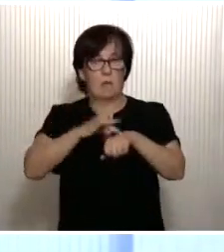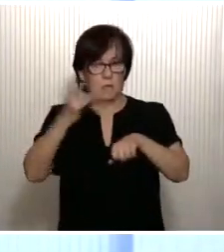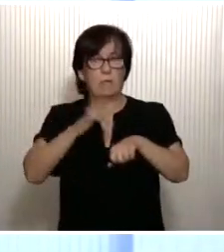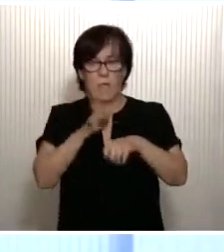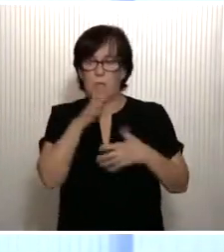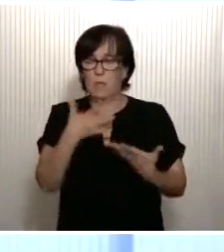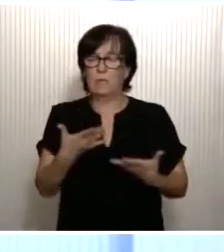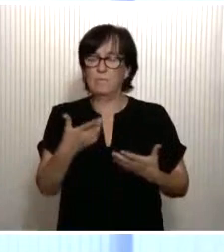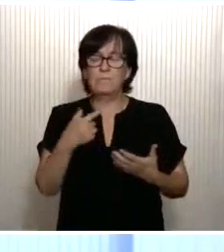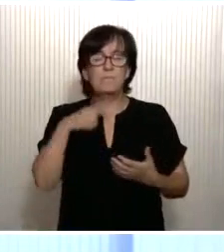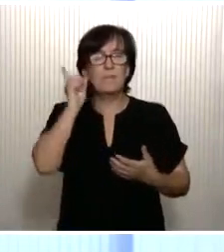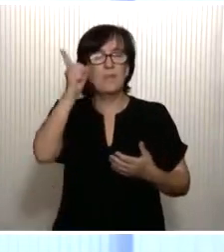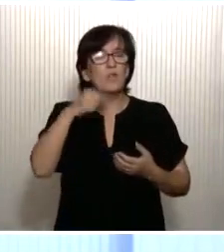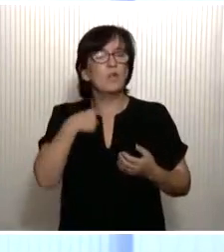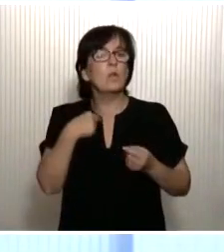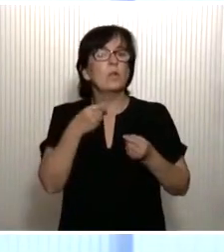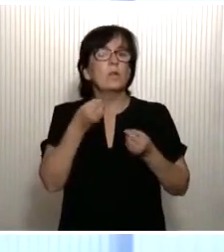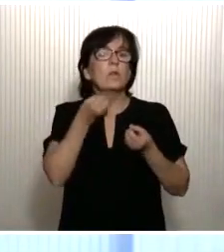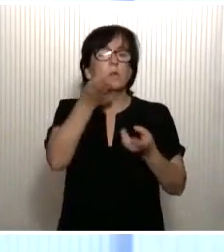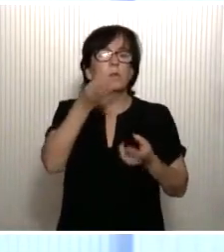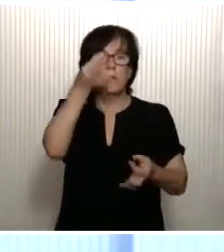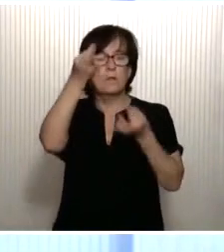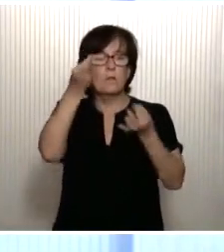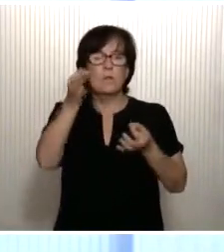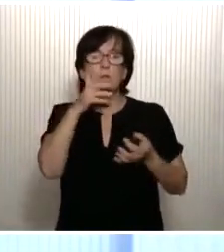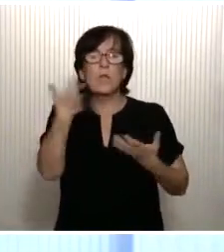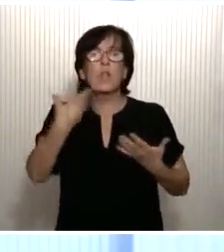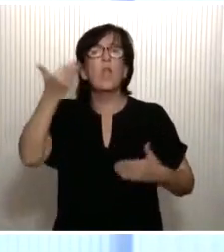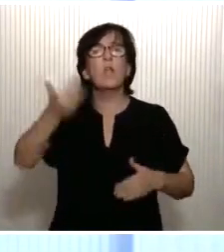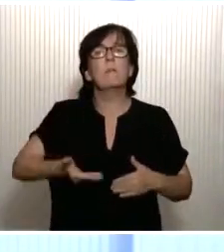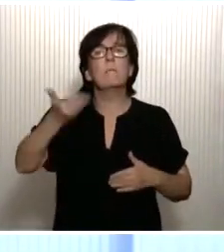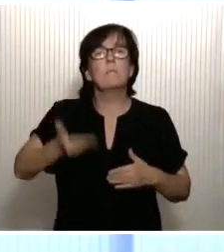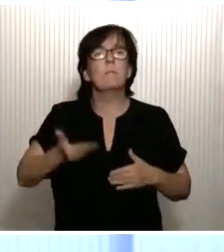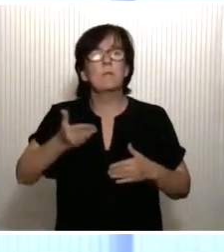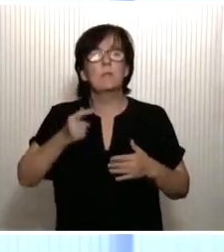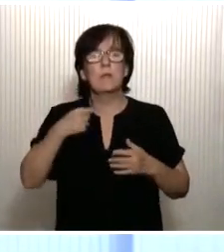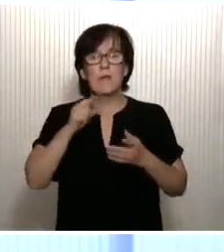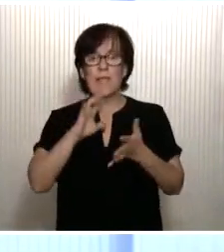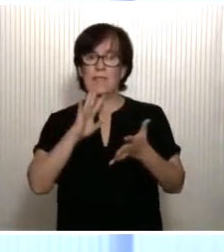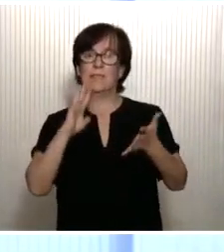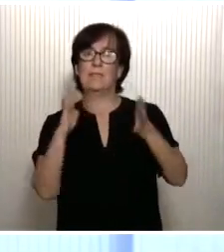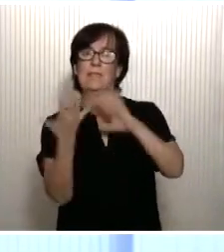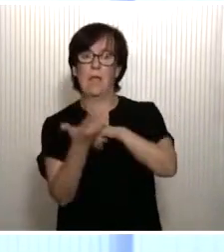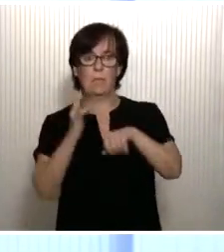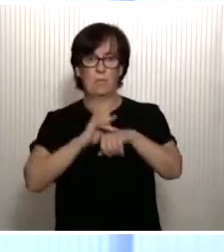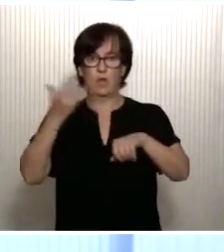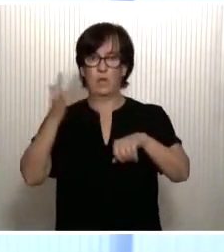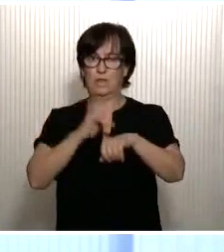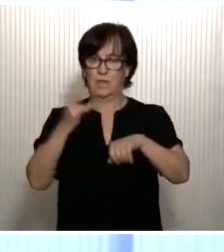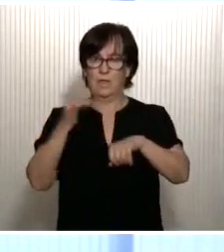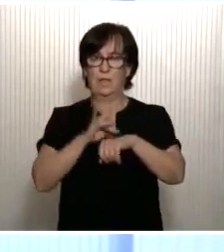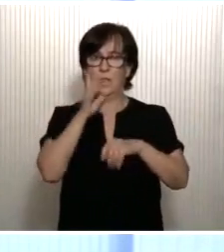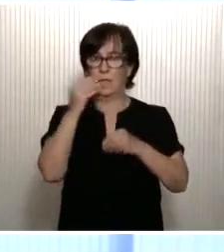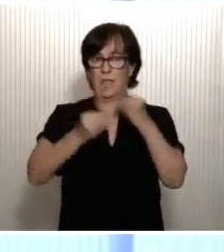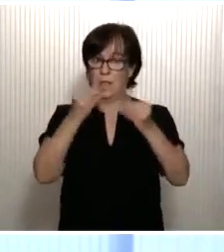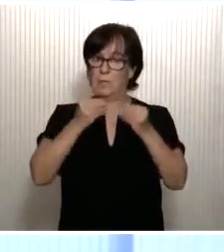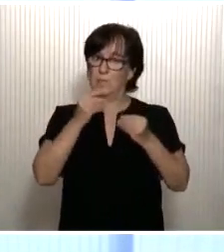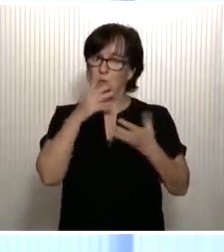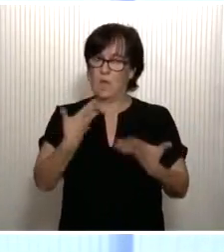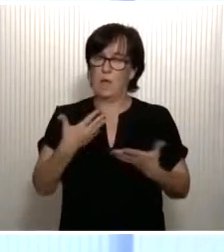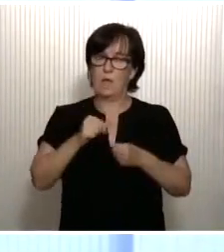Simplemente un dato para que seamos conscientes de la magnitud de esta transición digital que tenemos que abordar.